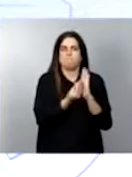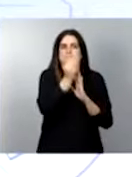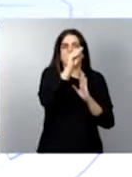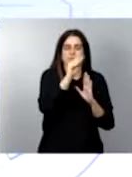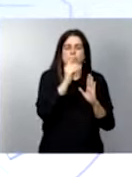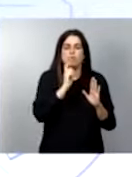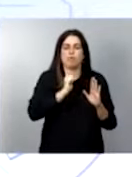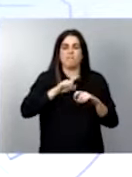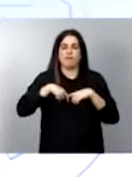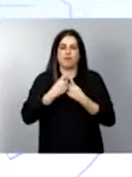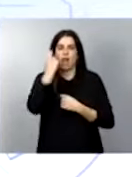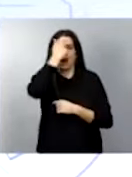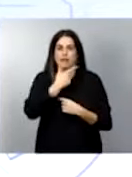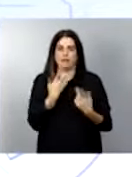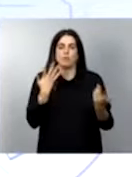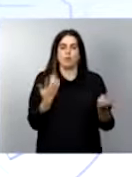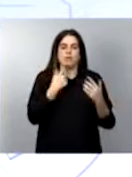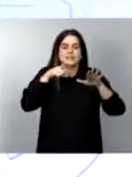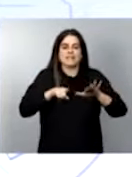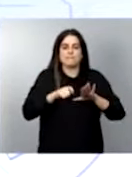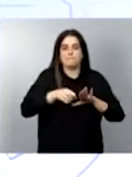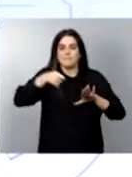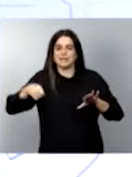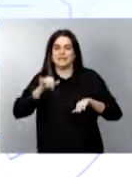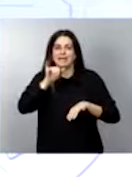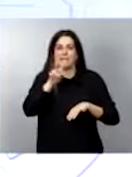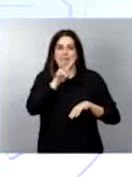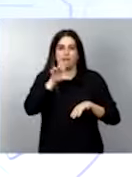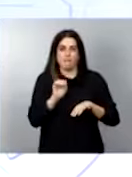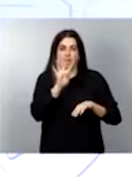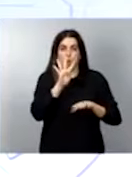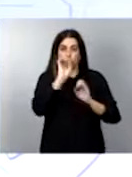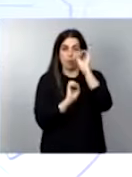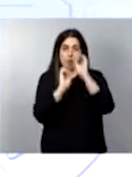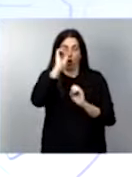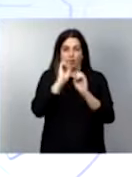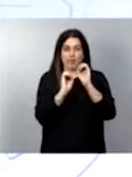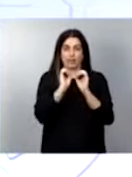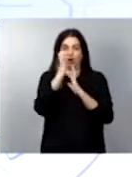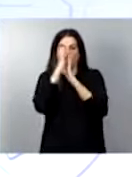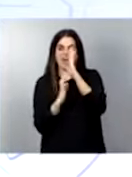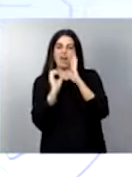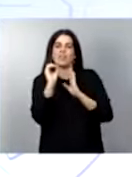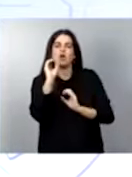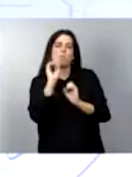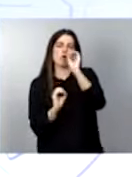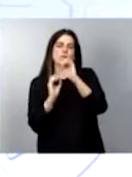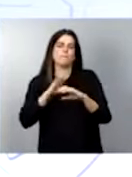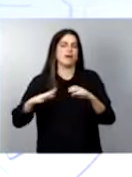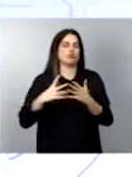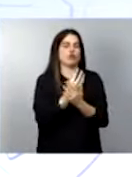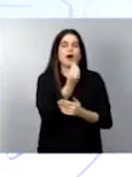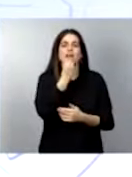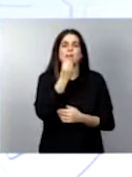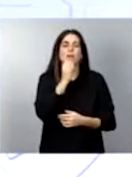rebajar durante seis meses el IVA del 4% al 0% para todos los alimentos de primera necesidad,